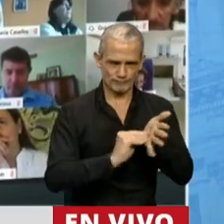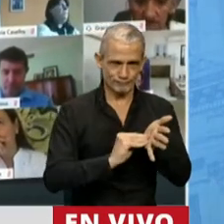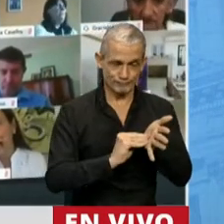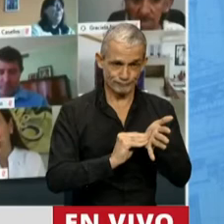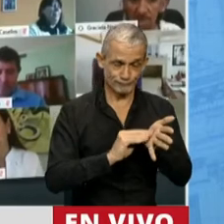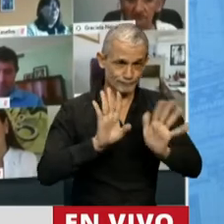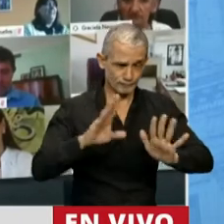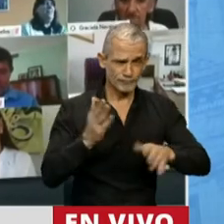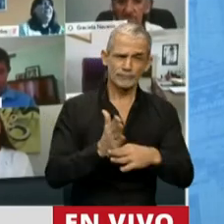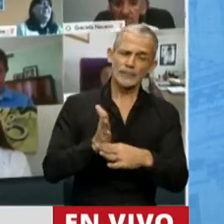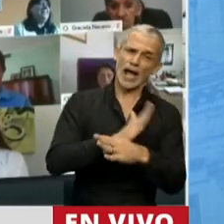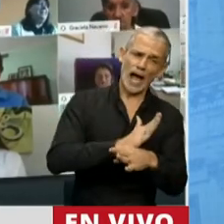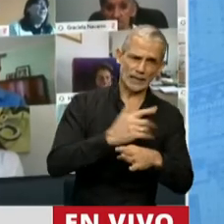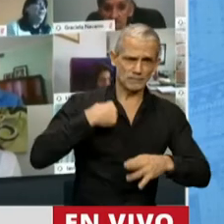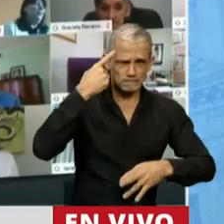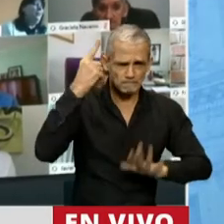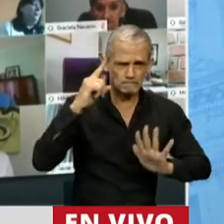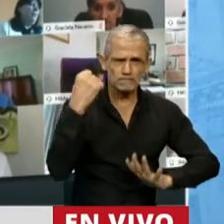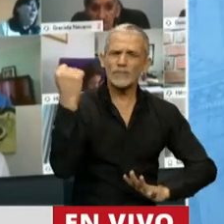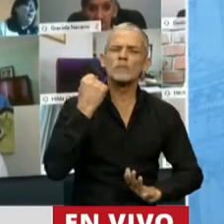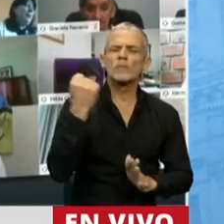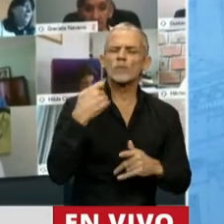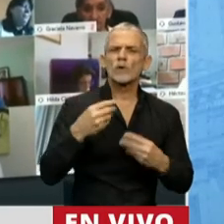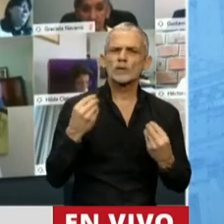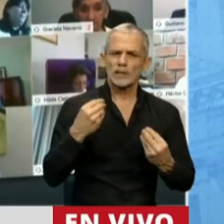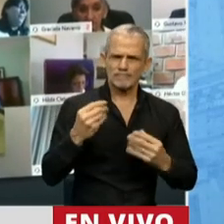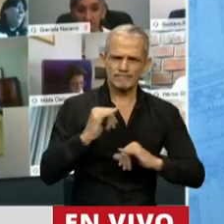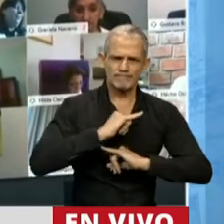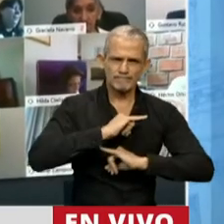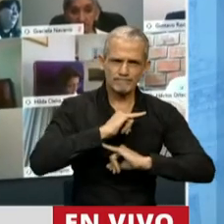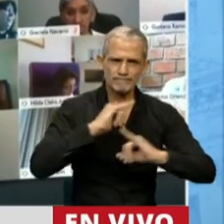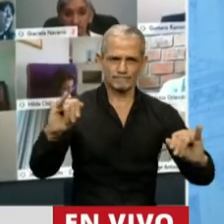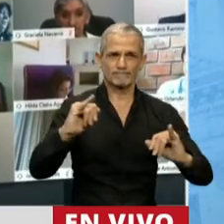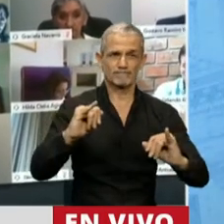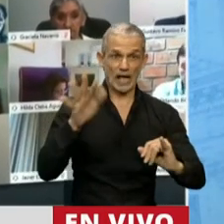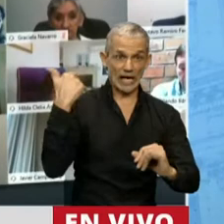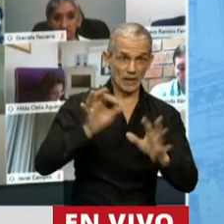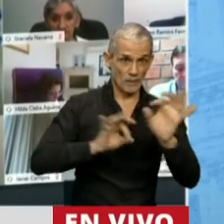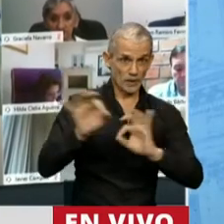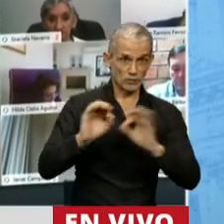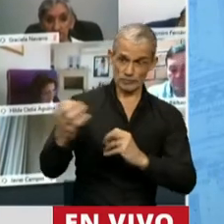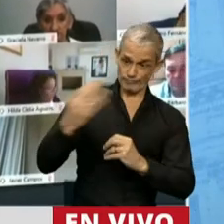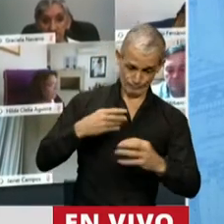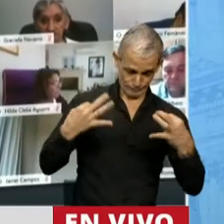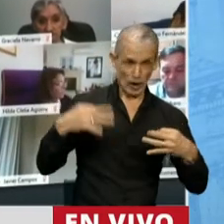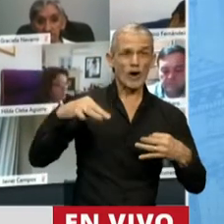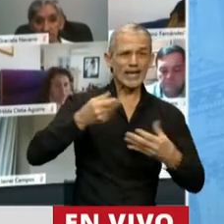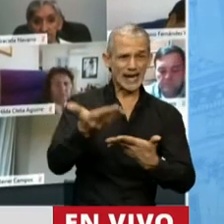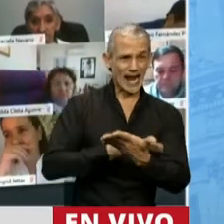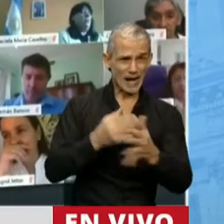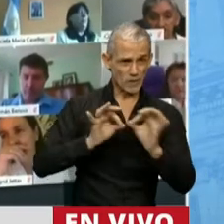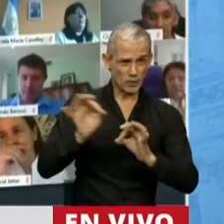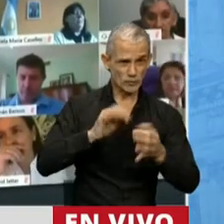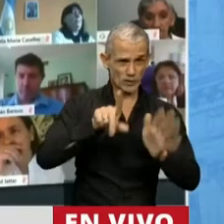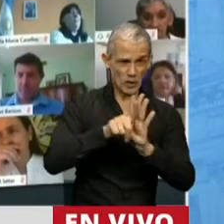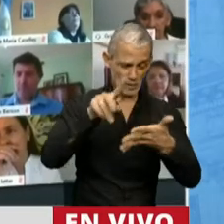me parece importante recalcar que cuando nos envió el proyecto original en primera instancia